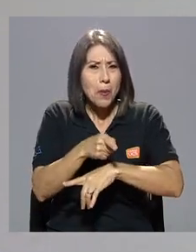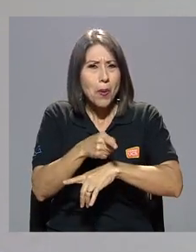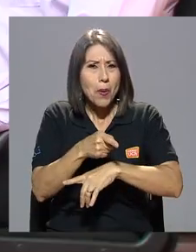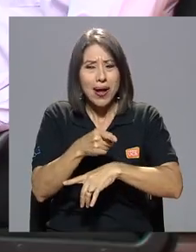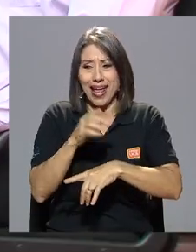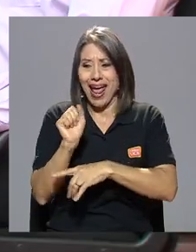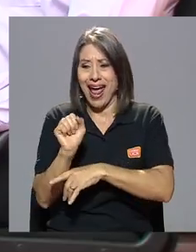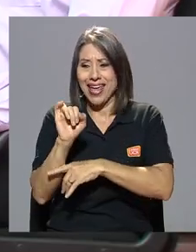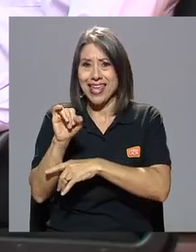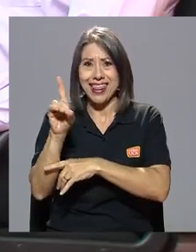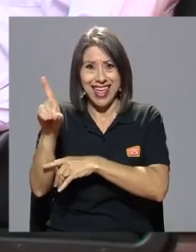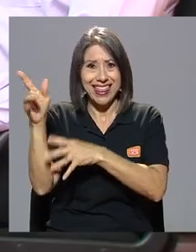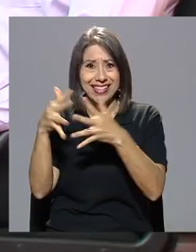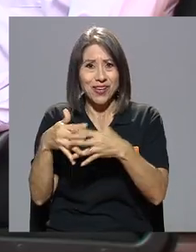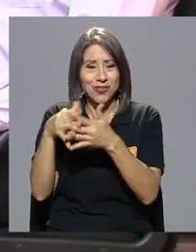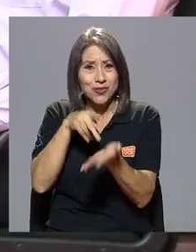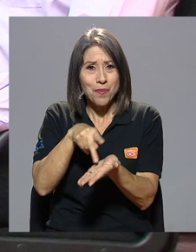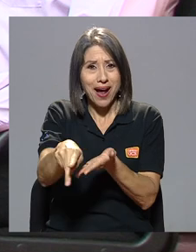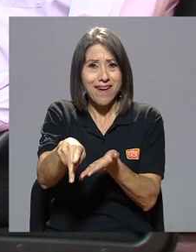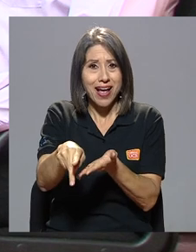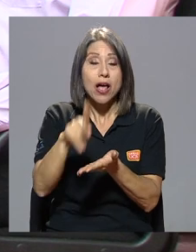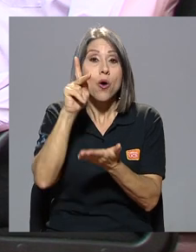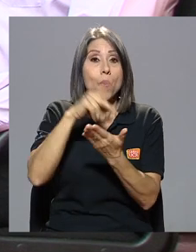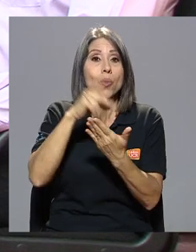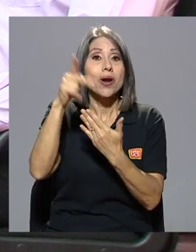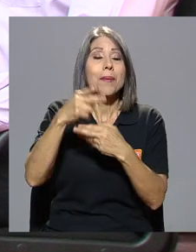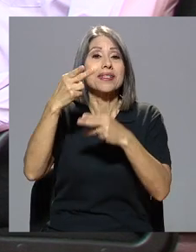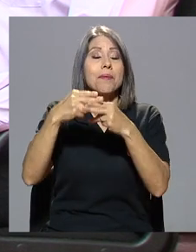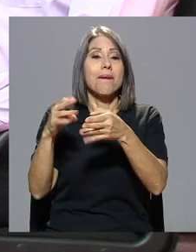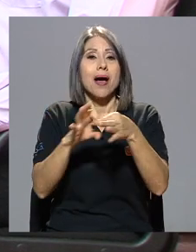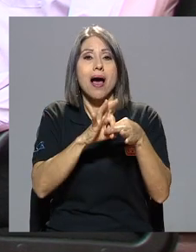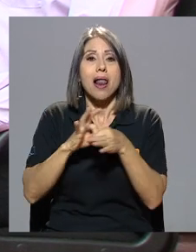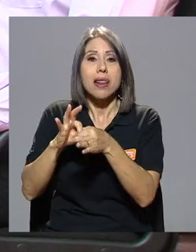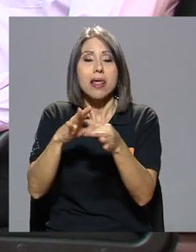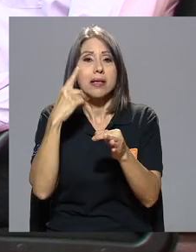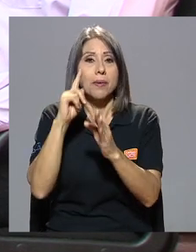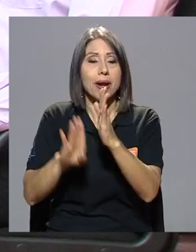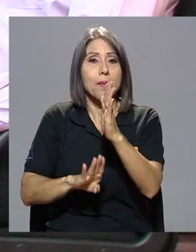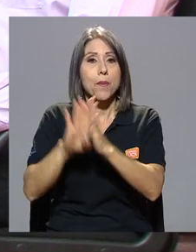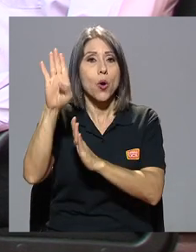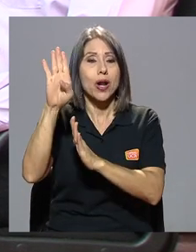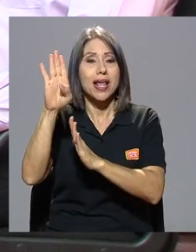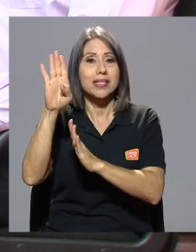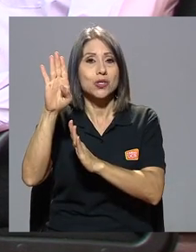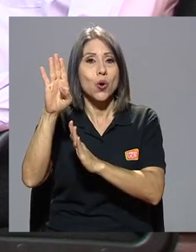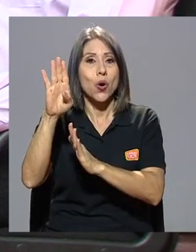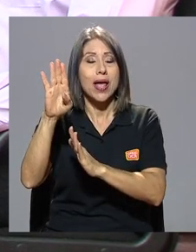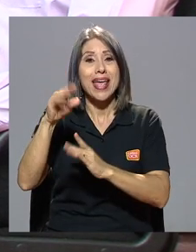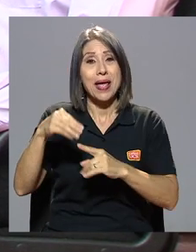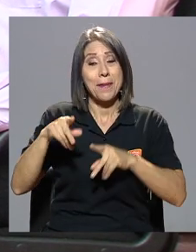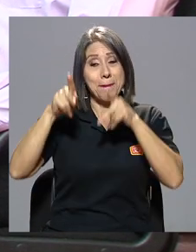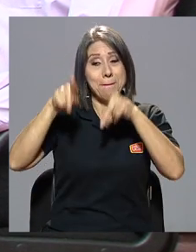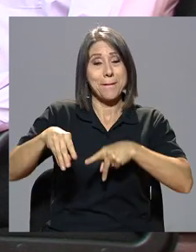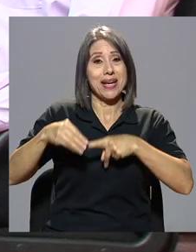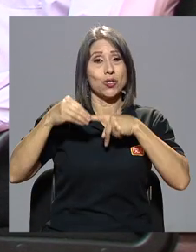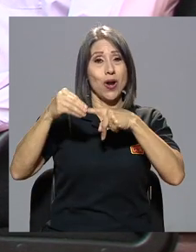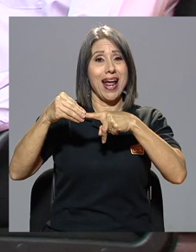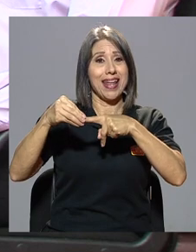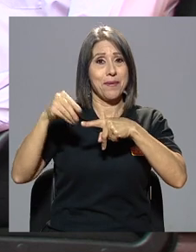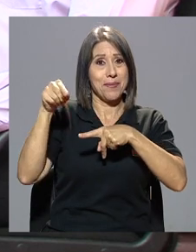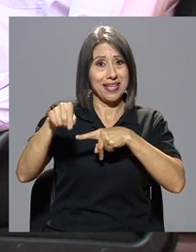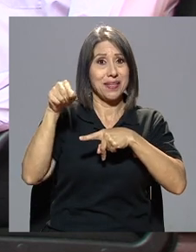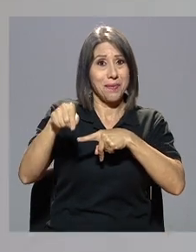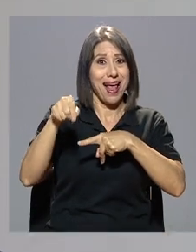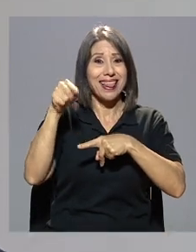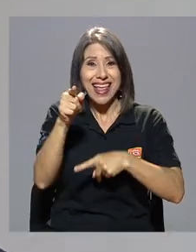Unidos. La AID, parte del programa de Alianza para el Progreso. Y el personaje principal de esas